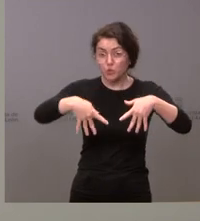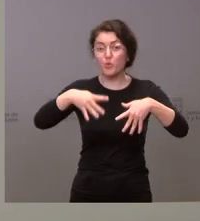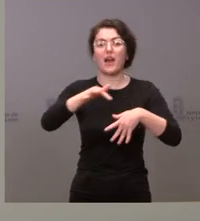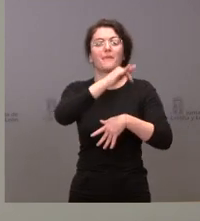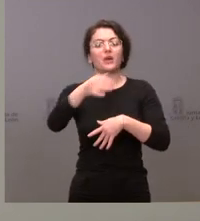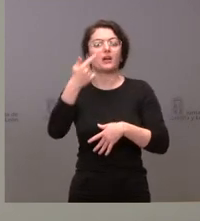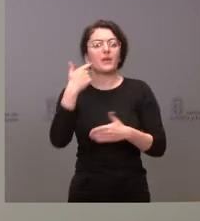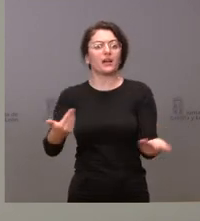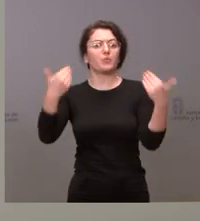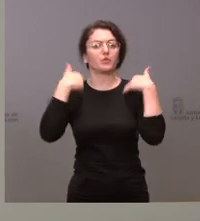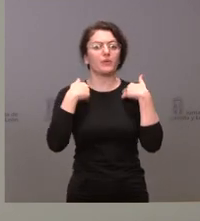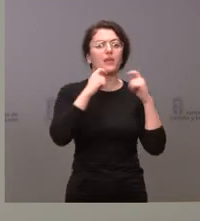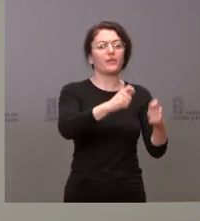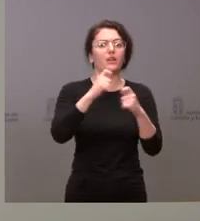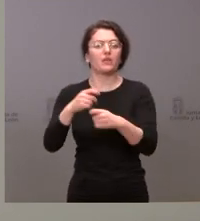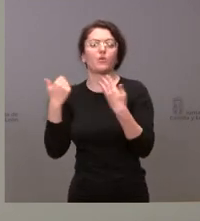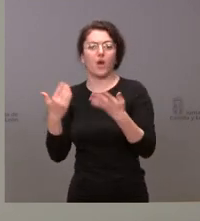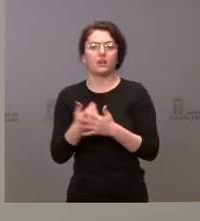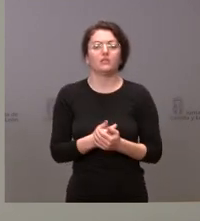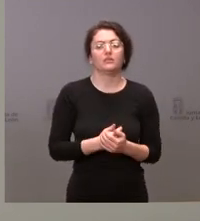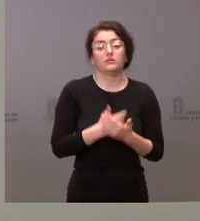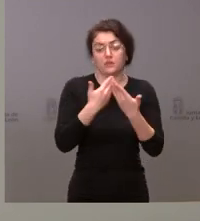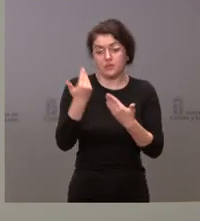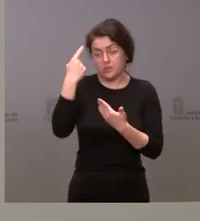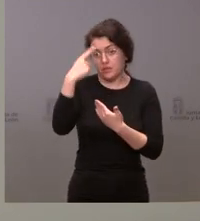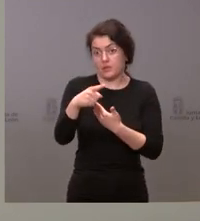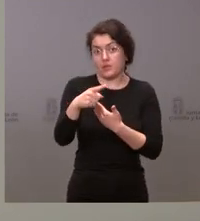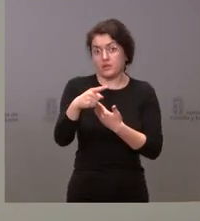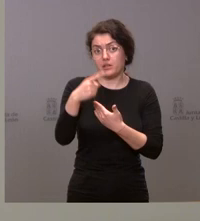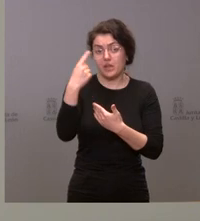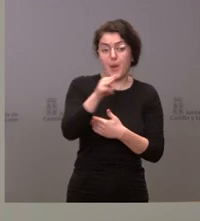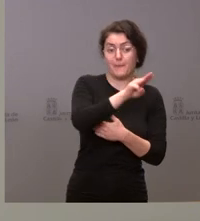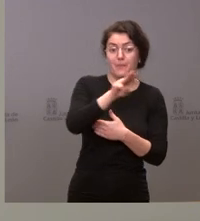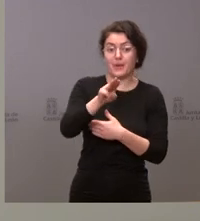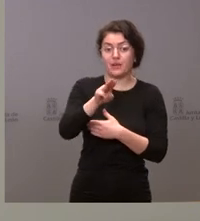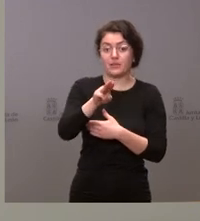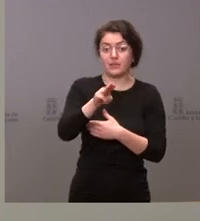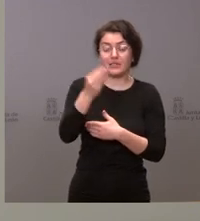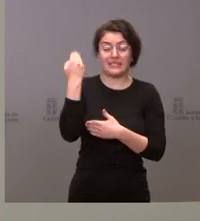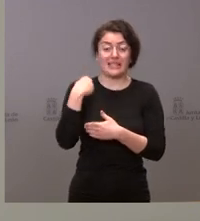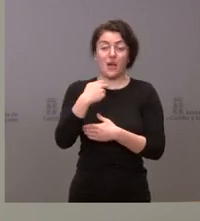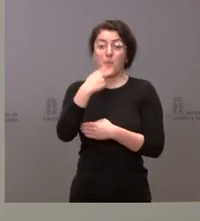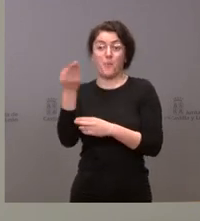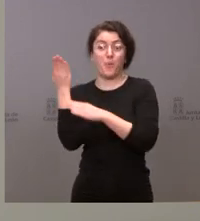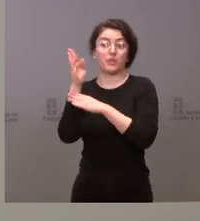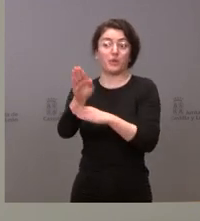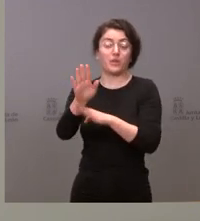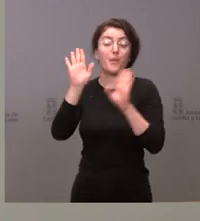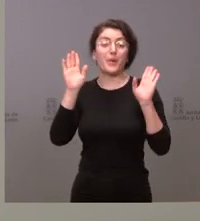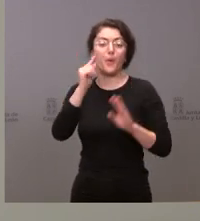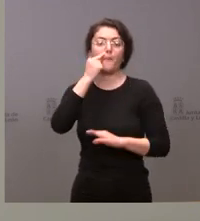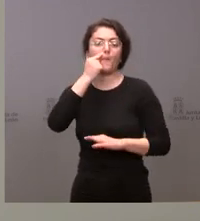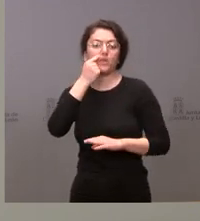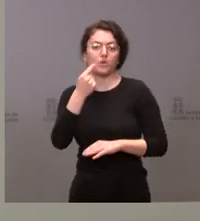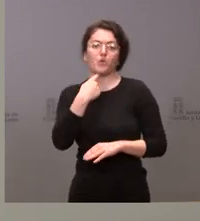responsabilidades. Entre ellas, como usted sabe, el Partido Popular asume la portavocía, pero será Alfonso Fernández Mañuco quien